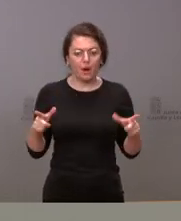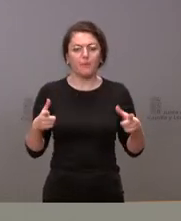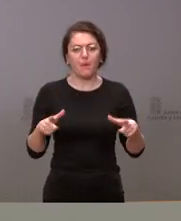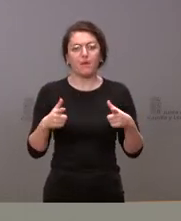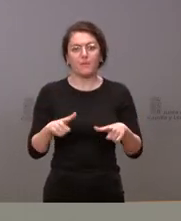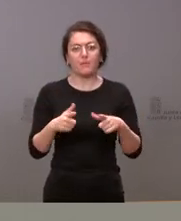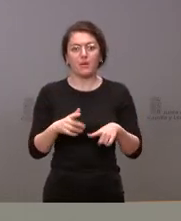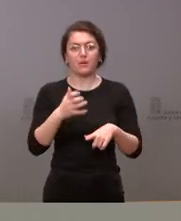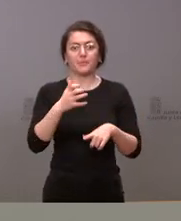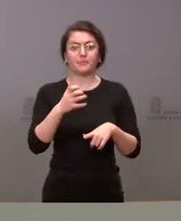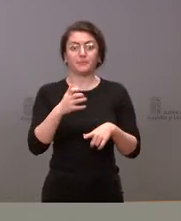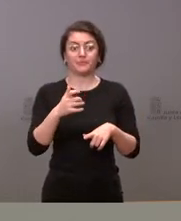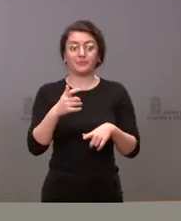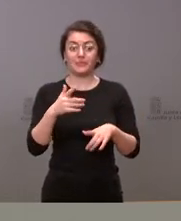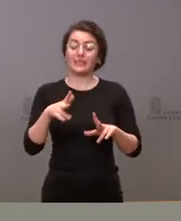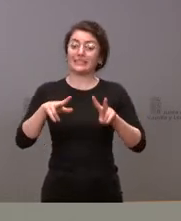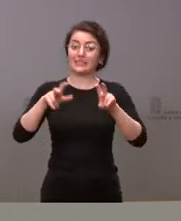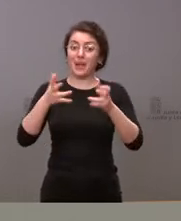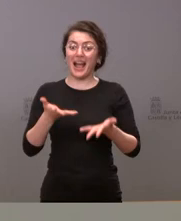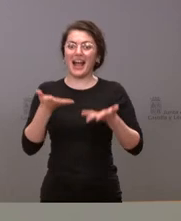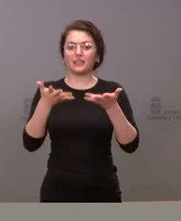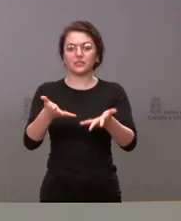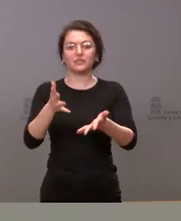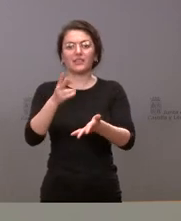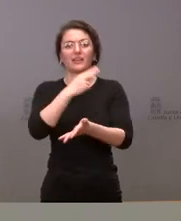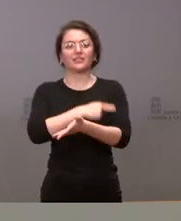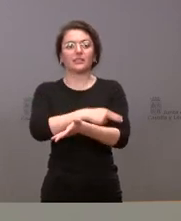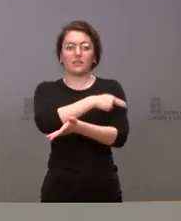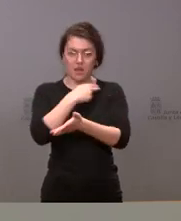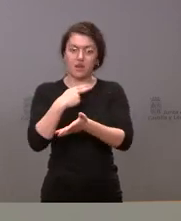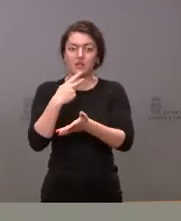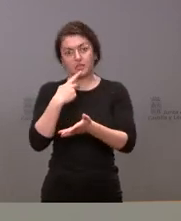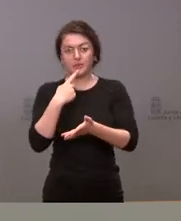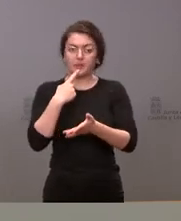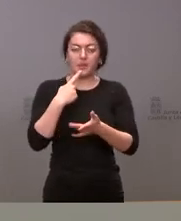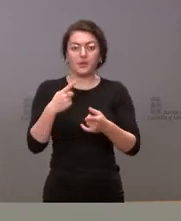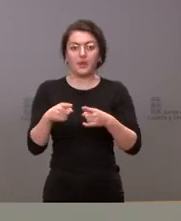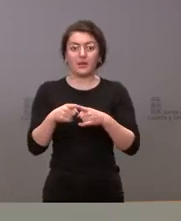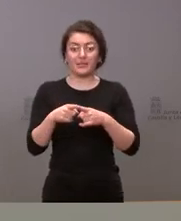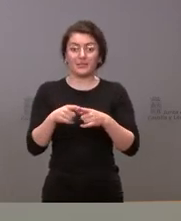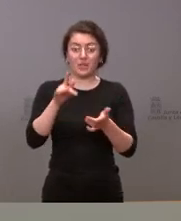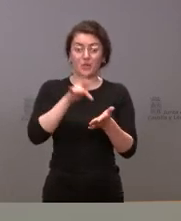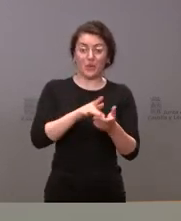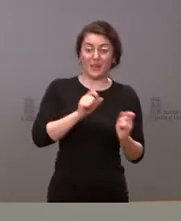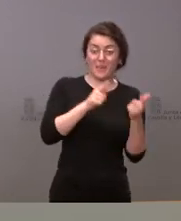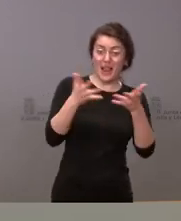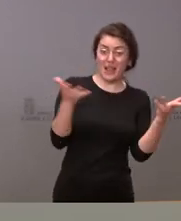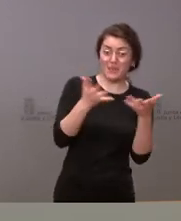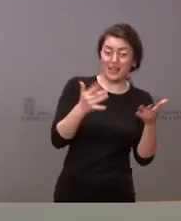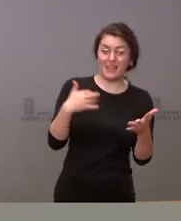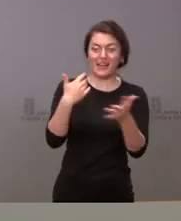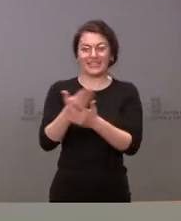relativos a asistencia sanitaria se tarda más tiempo el deseable desde que una persona entra en la UCI hasta que se le puede dar alta